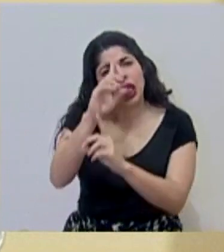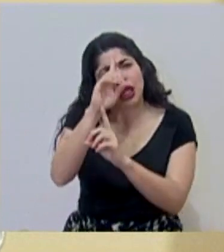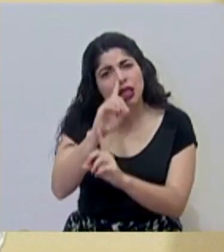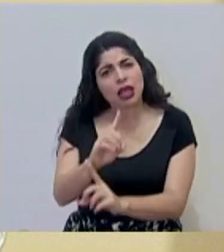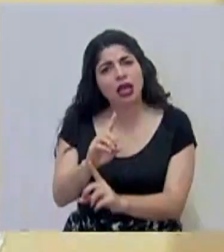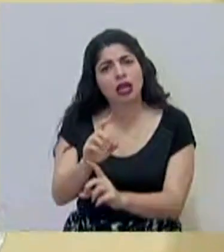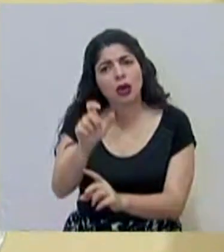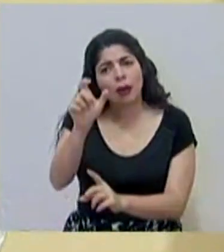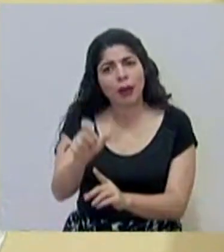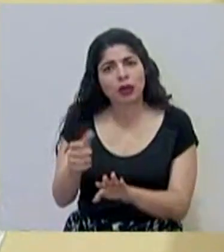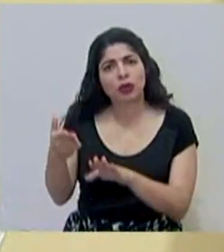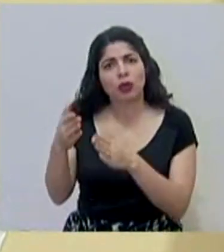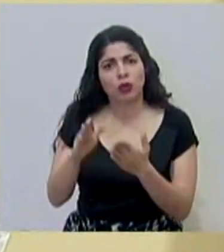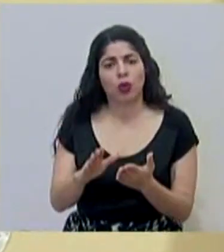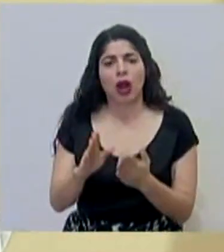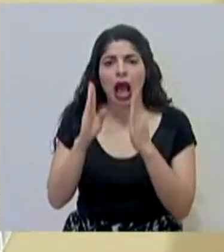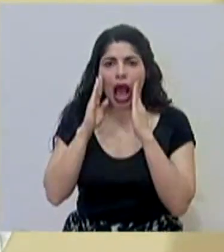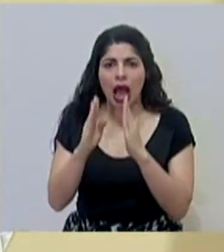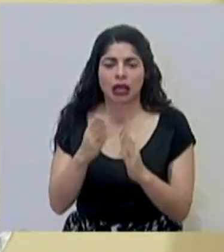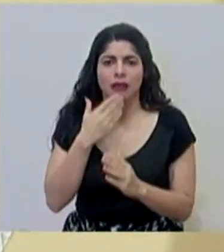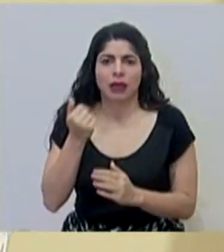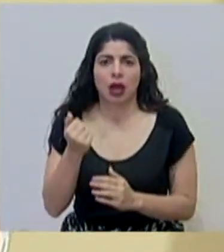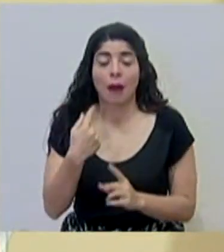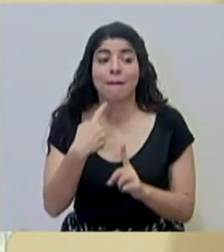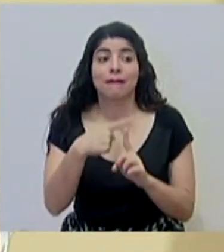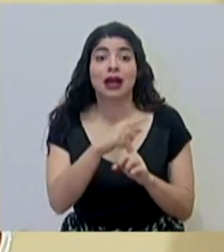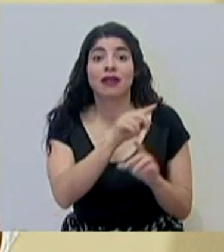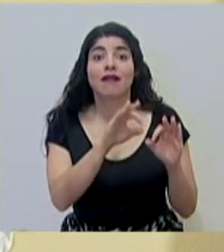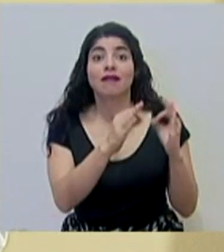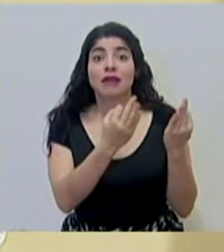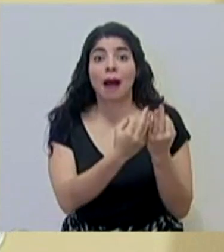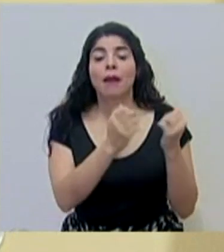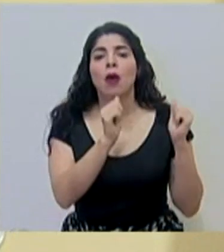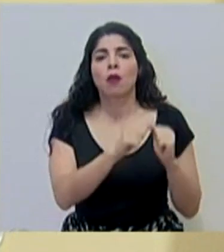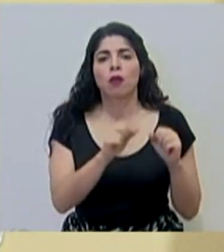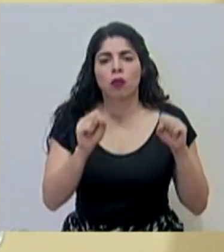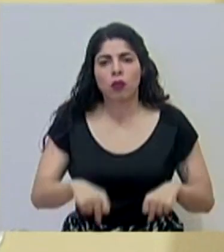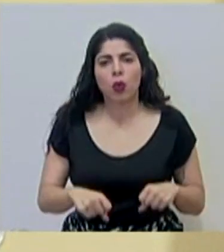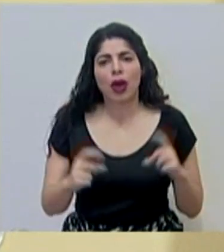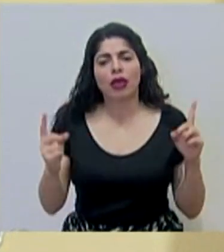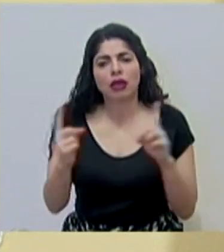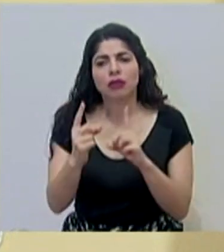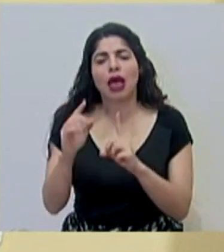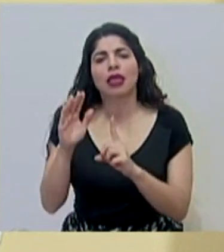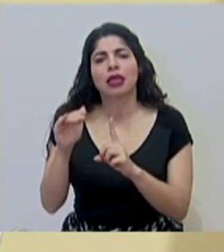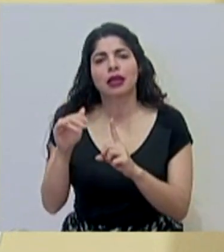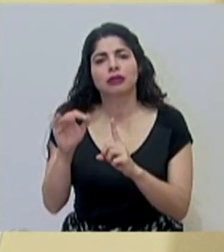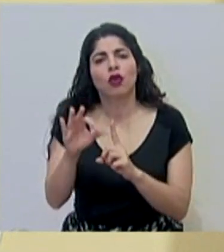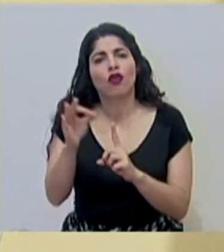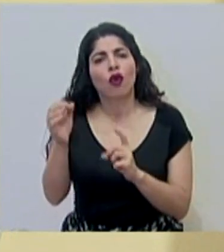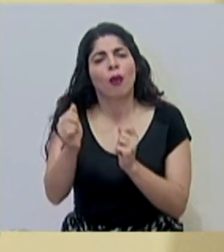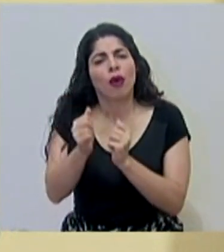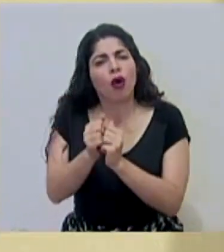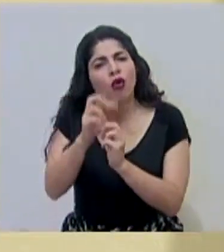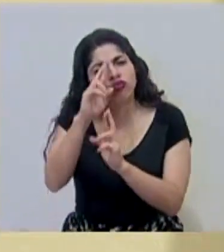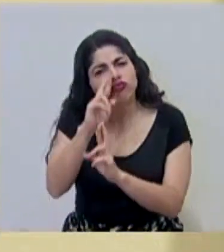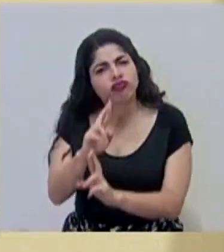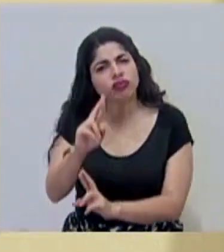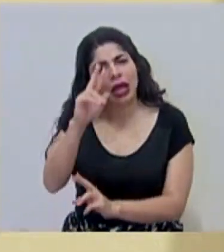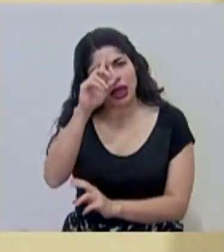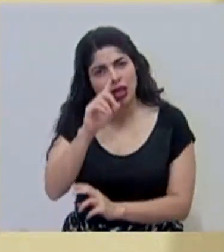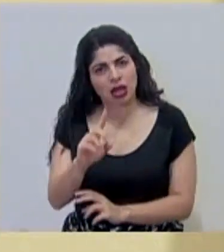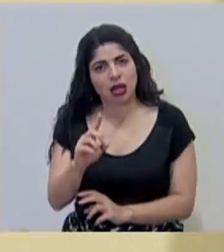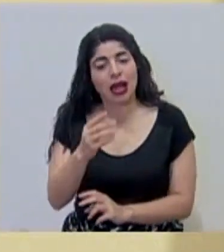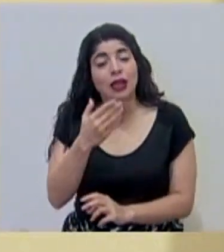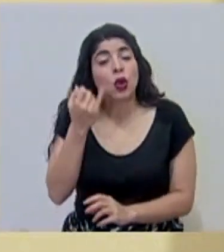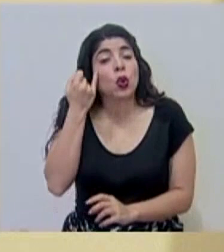de los pacientes que fallezca y para que los familiares puedan despedirse de una forma digna de estos pacientes. Lo ideal